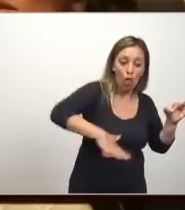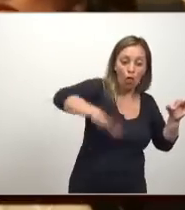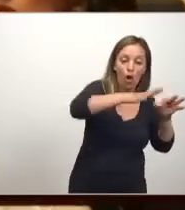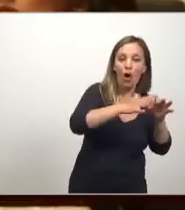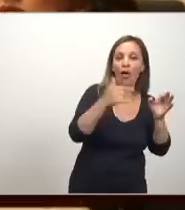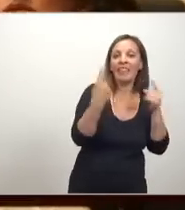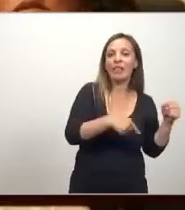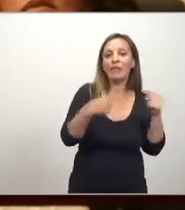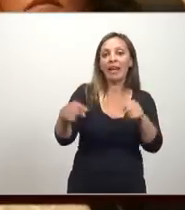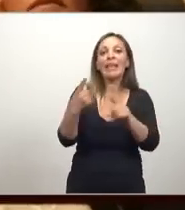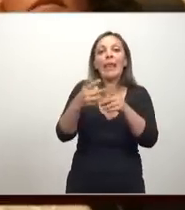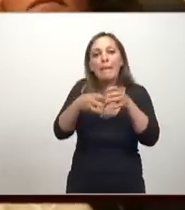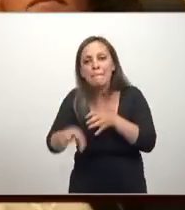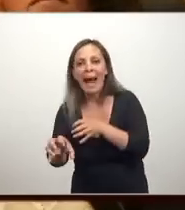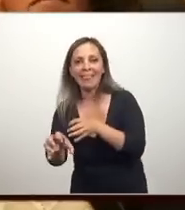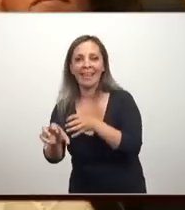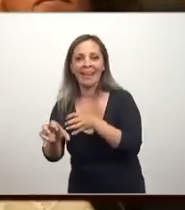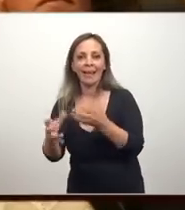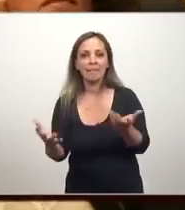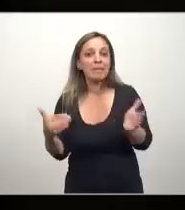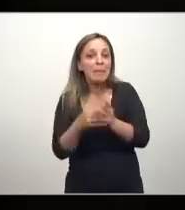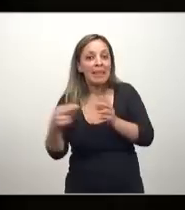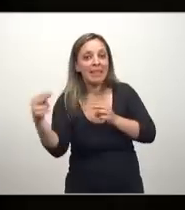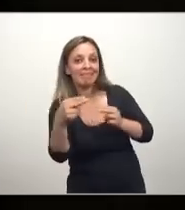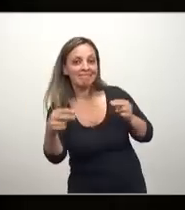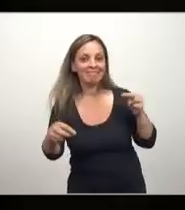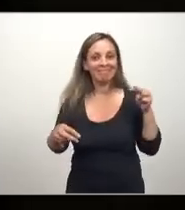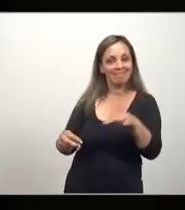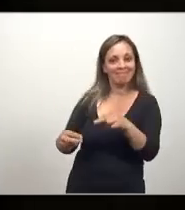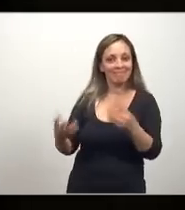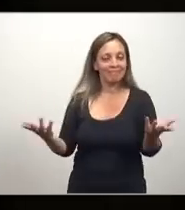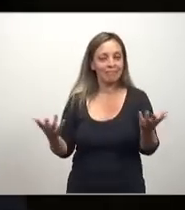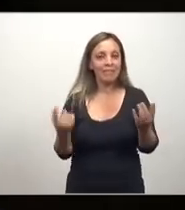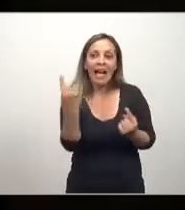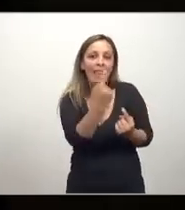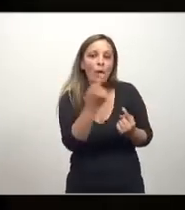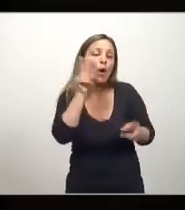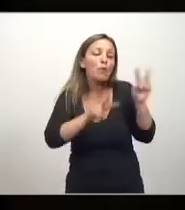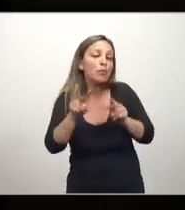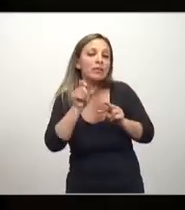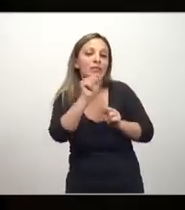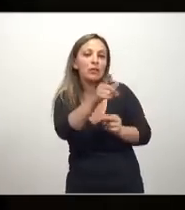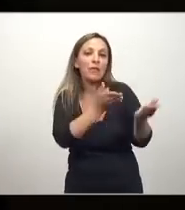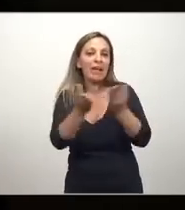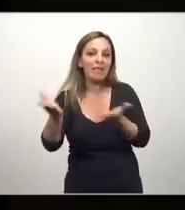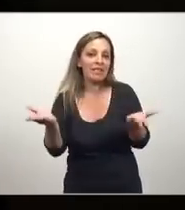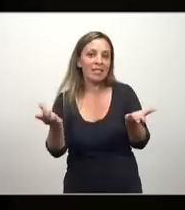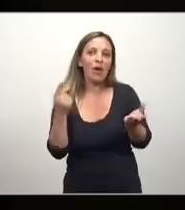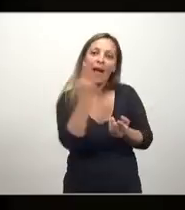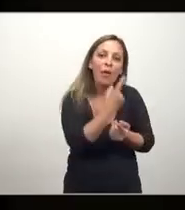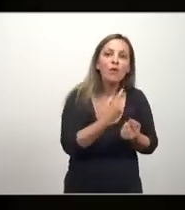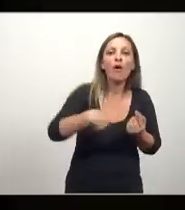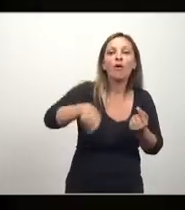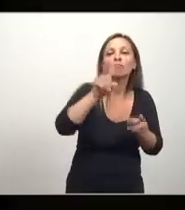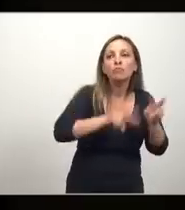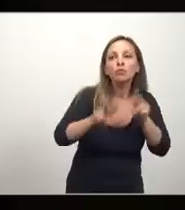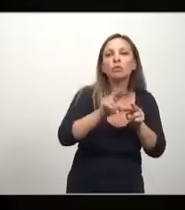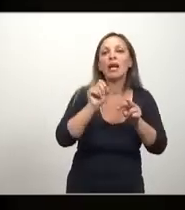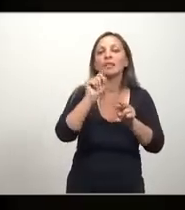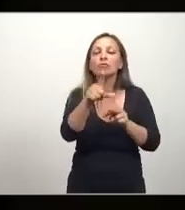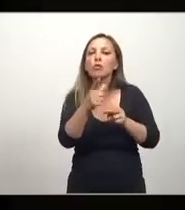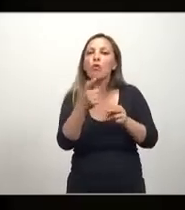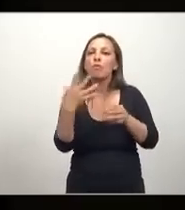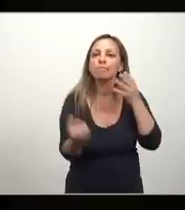este modelo, de que cada quien buscando su propio beneficio, va a lograr lo mejor, y es el motor de la